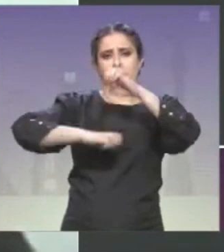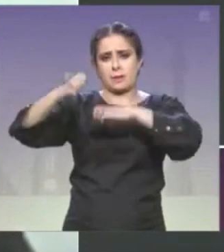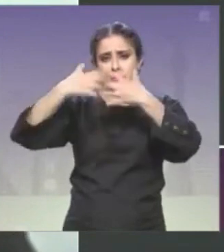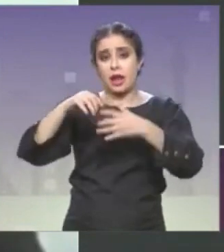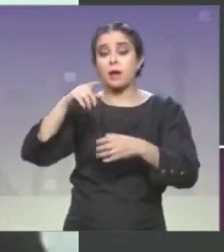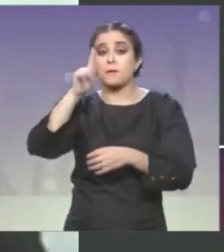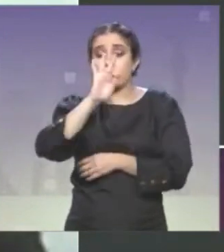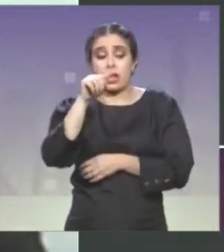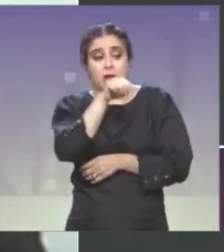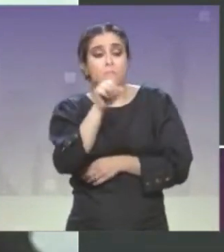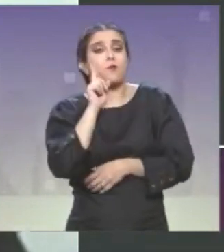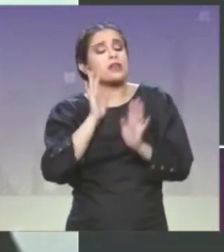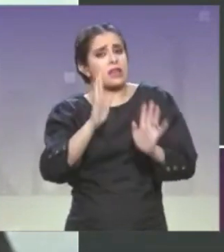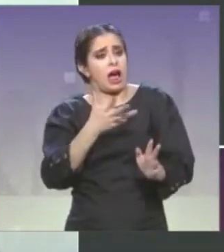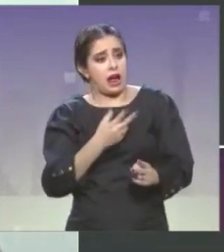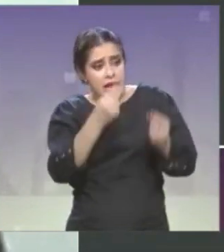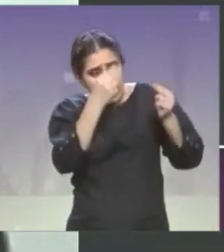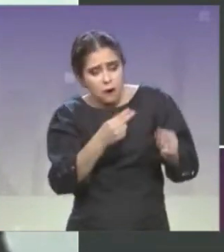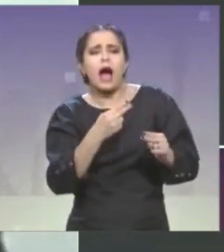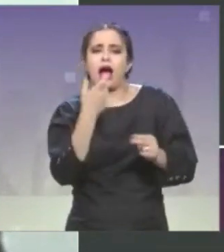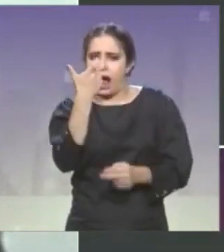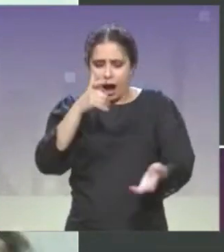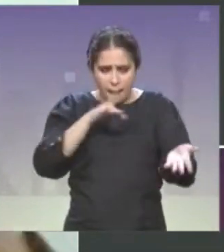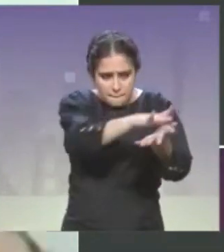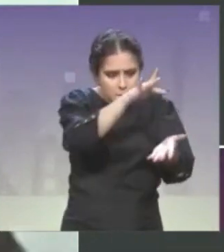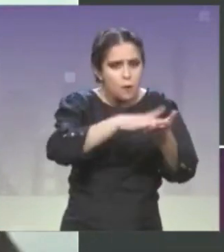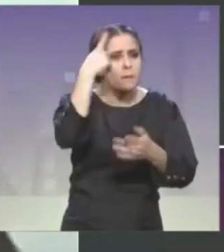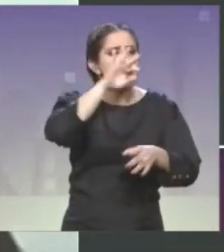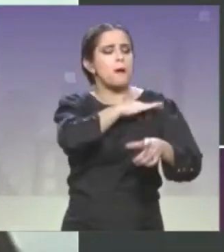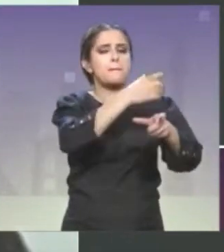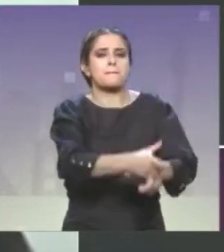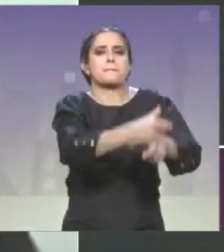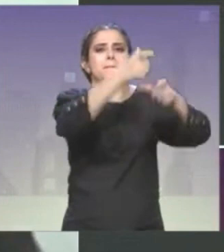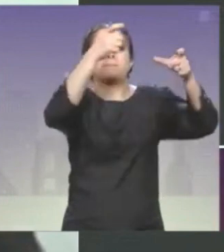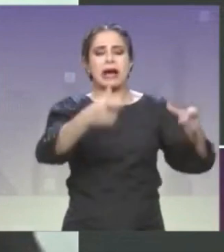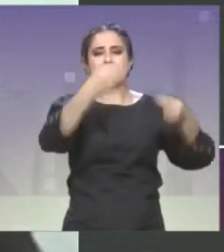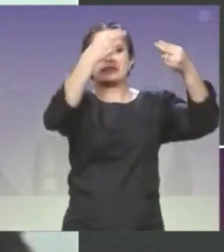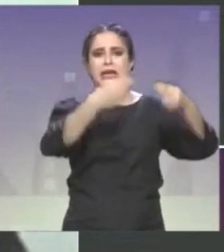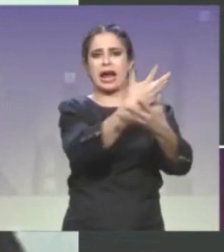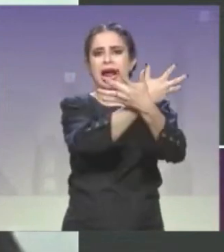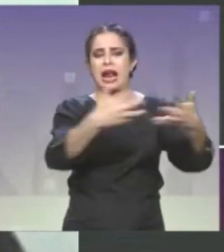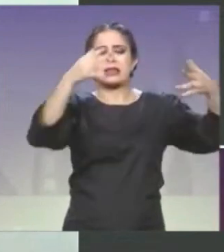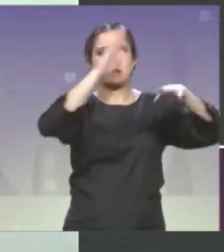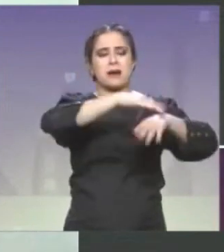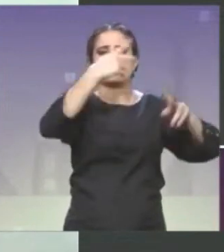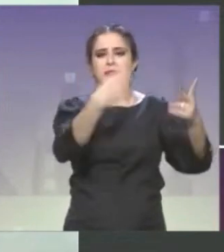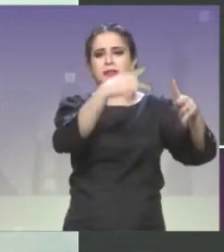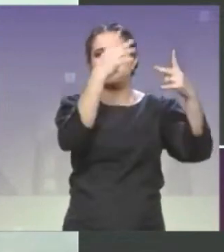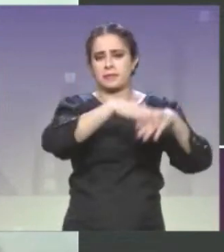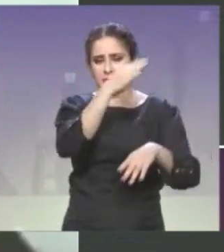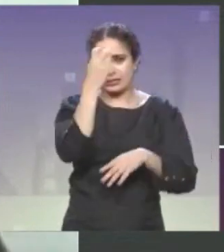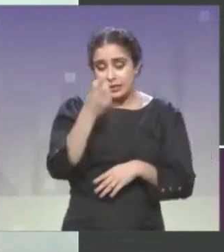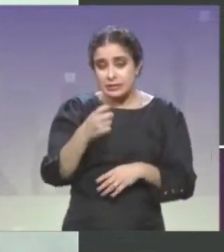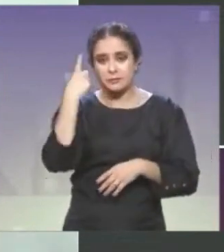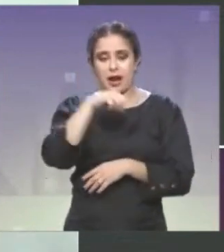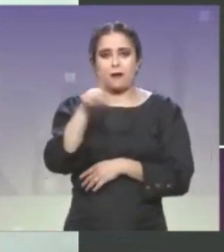un negocio, le inyectaremos recursos para que puedan modernizarlos, expandirlos, creando espacios para el emprendimiento y con ello